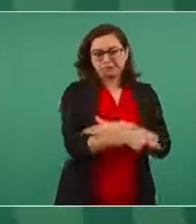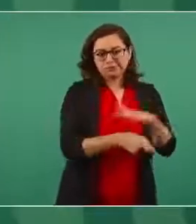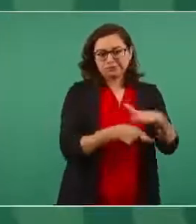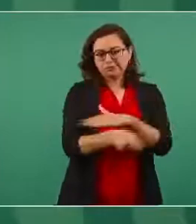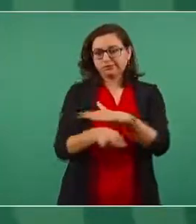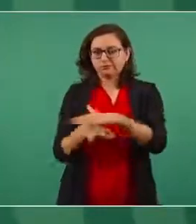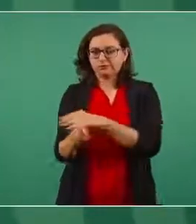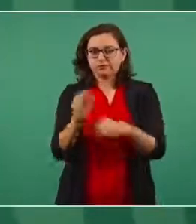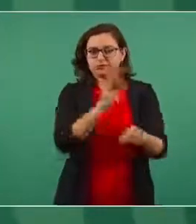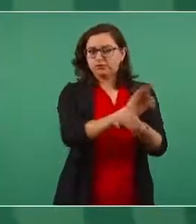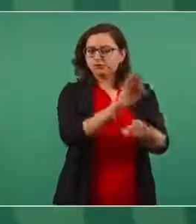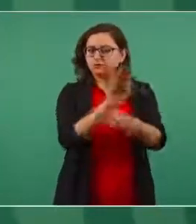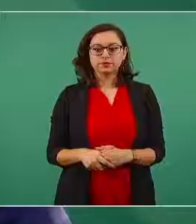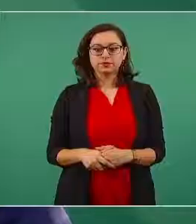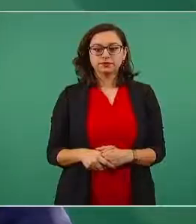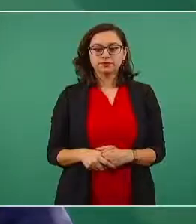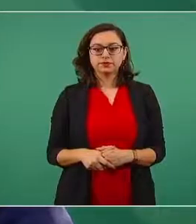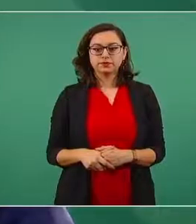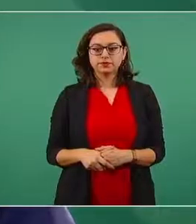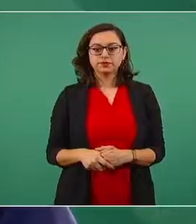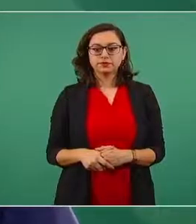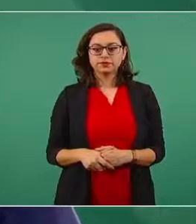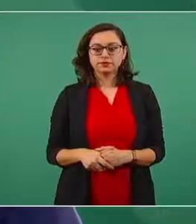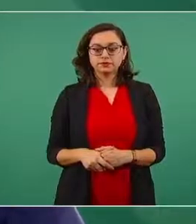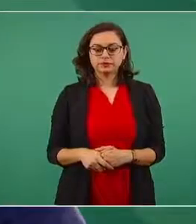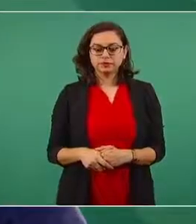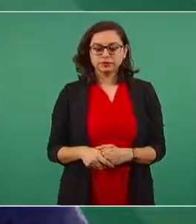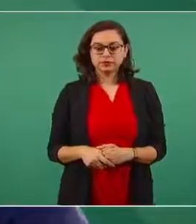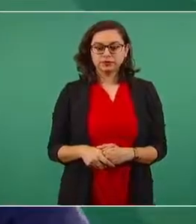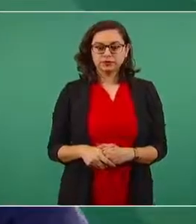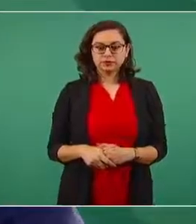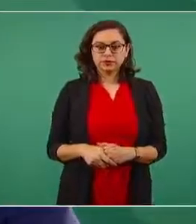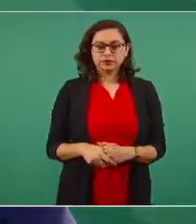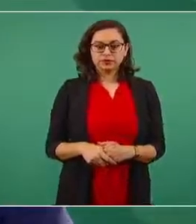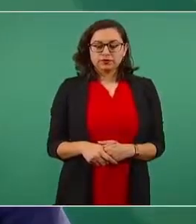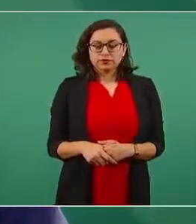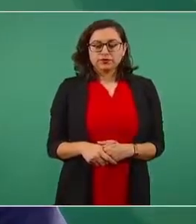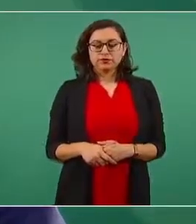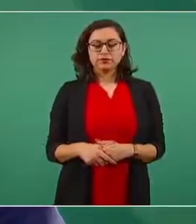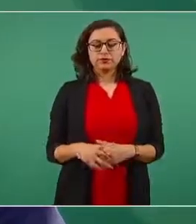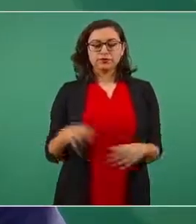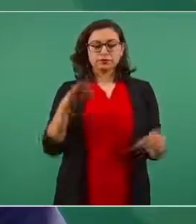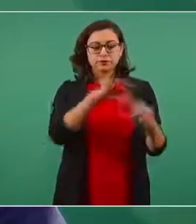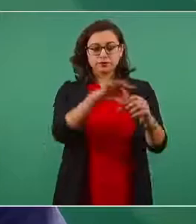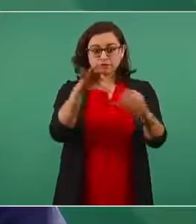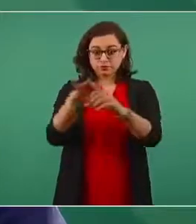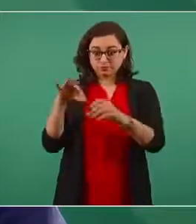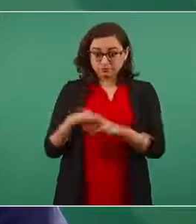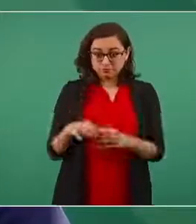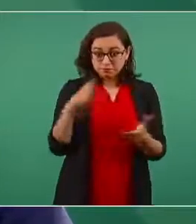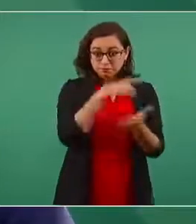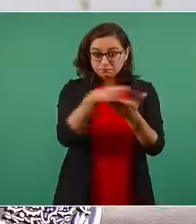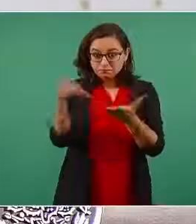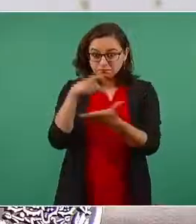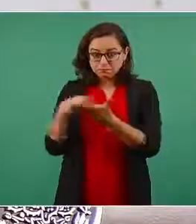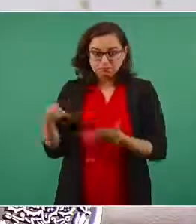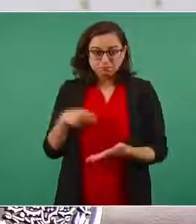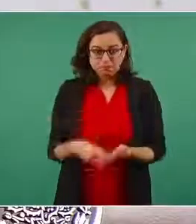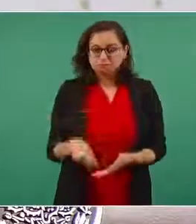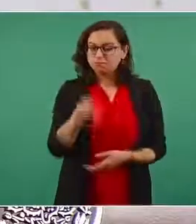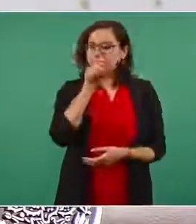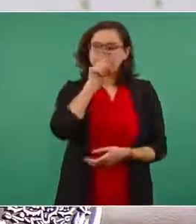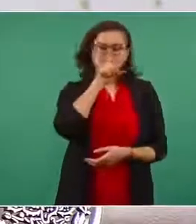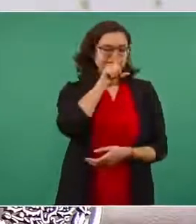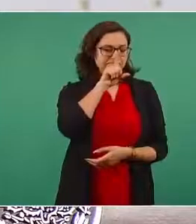candidatos o partidos, que no se compren votos, que no se repartan